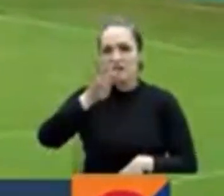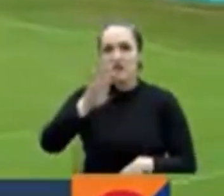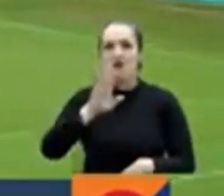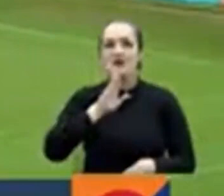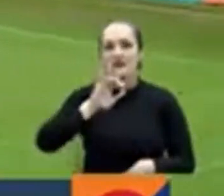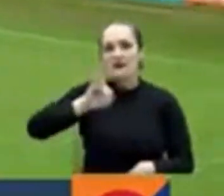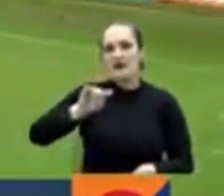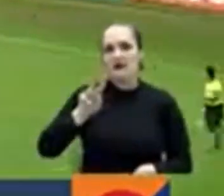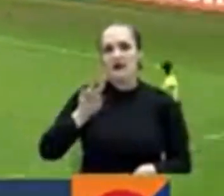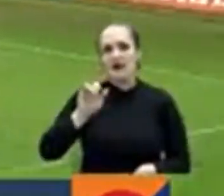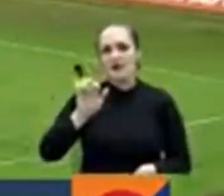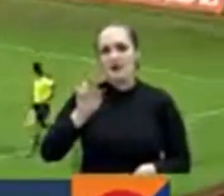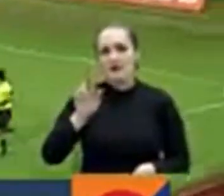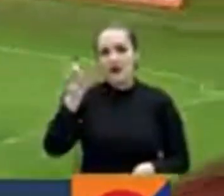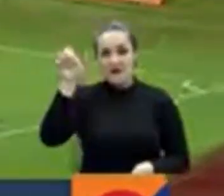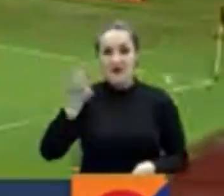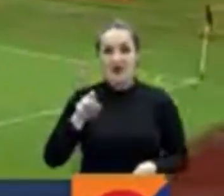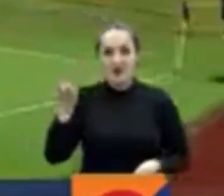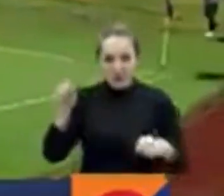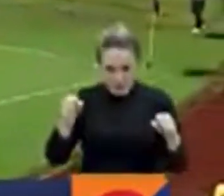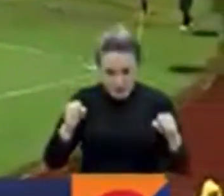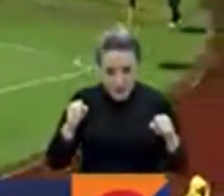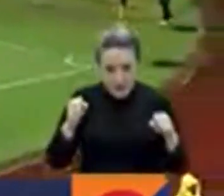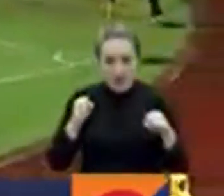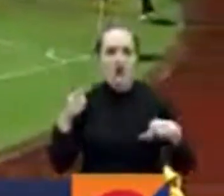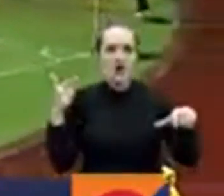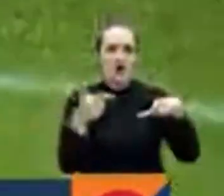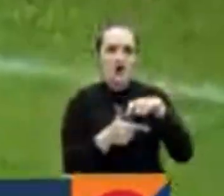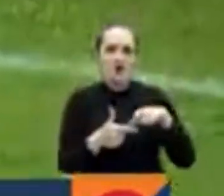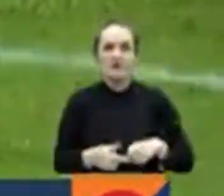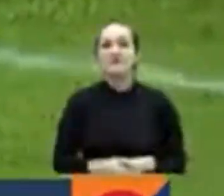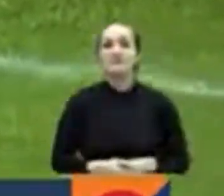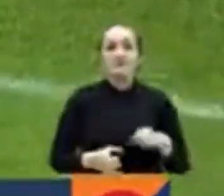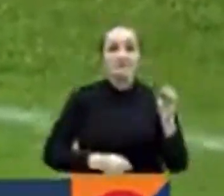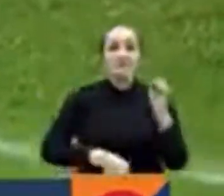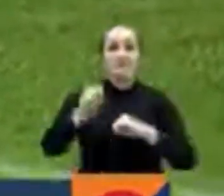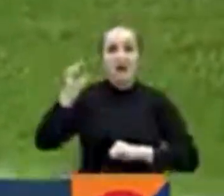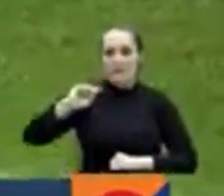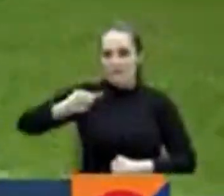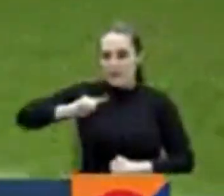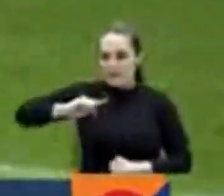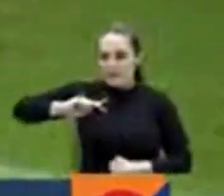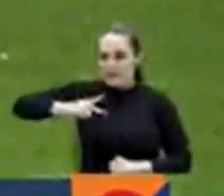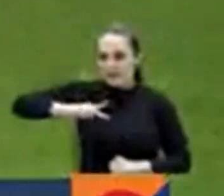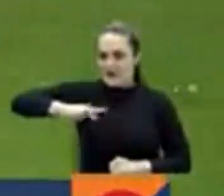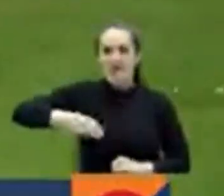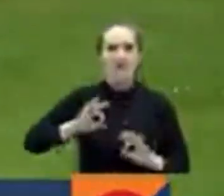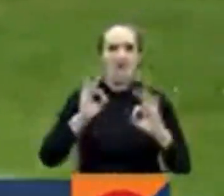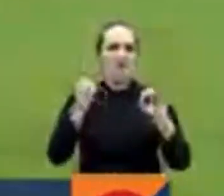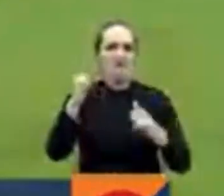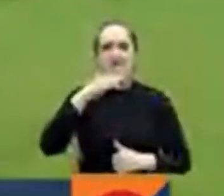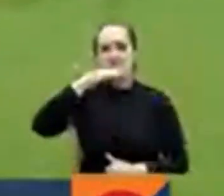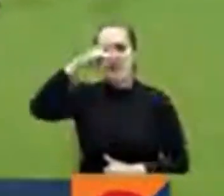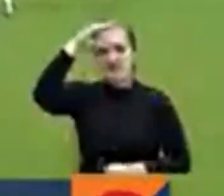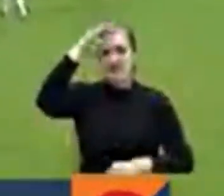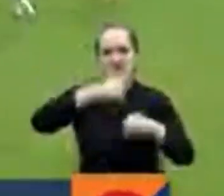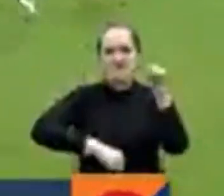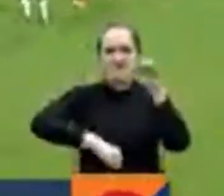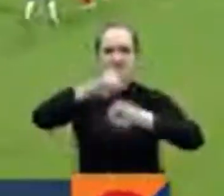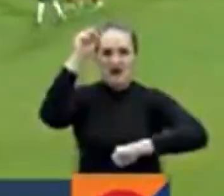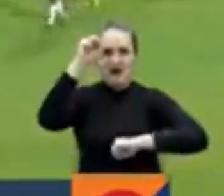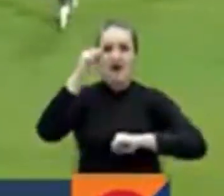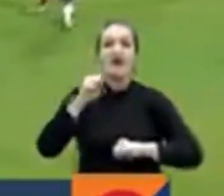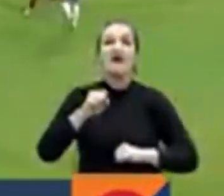Javier Méndez con ese golpe de cabeza tercer triunfo en línea por liga que tiene Independiente Medellín el